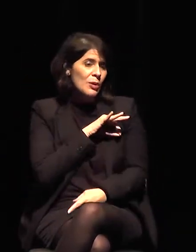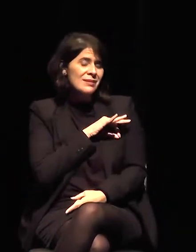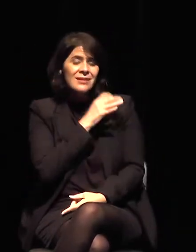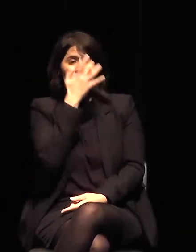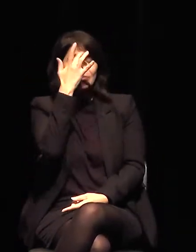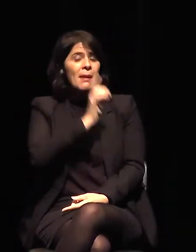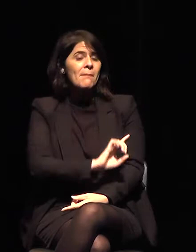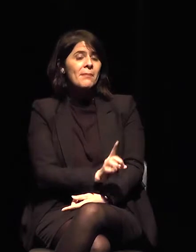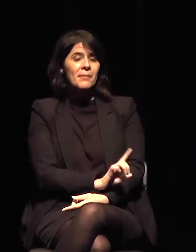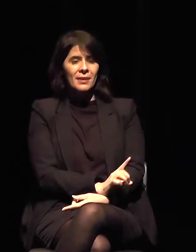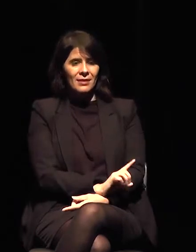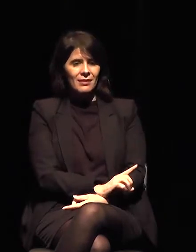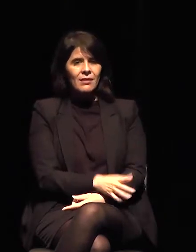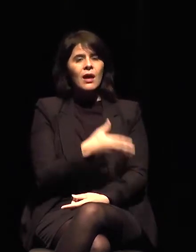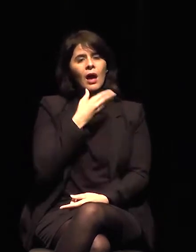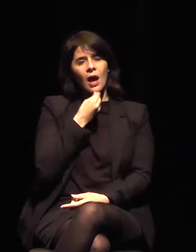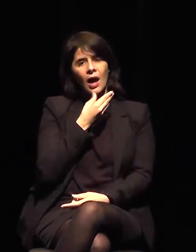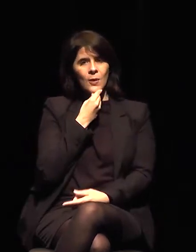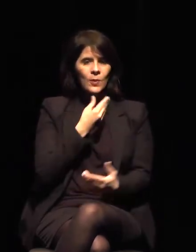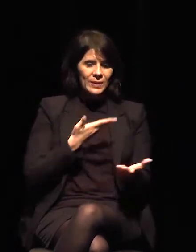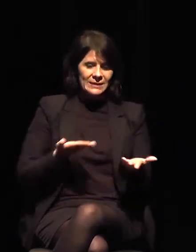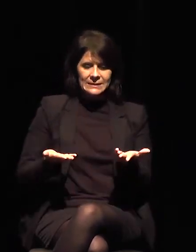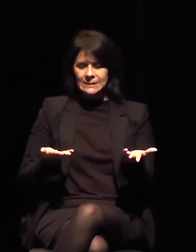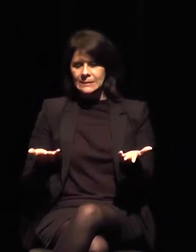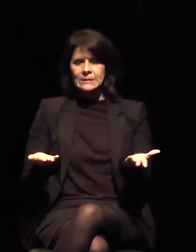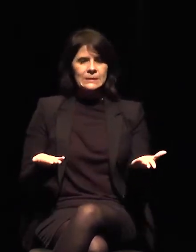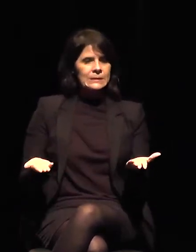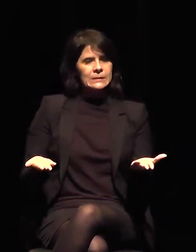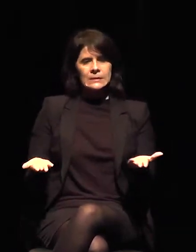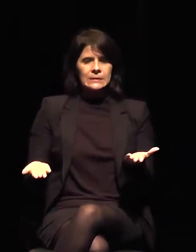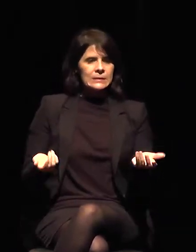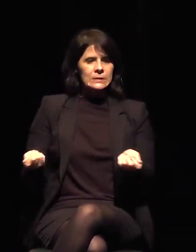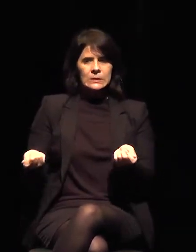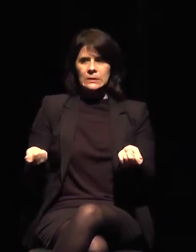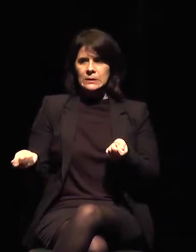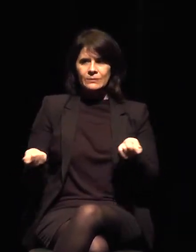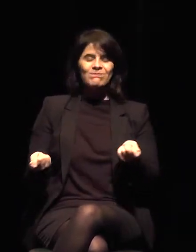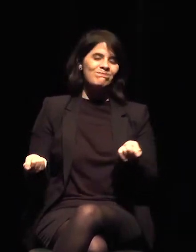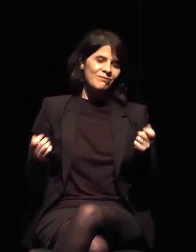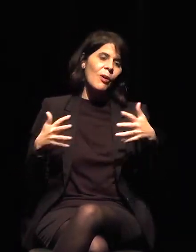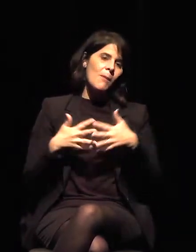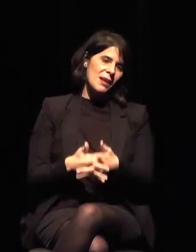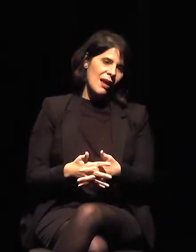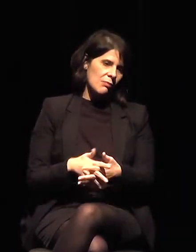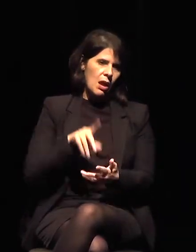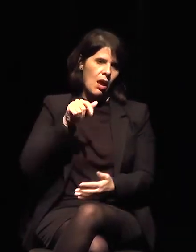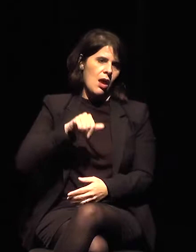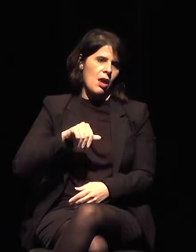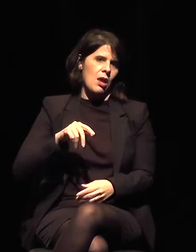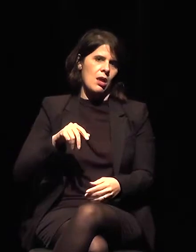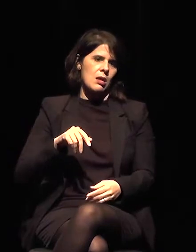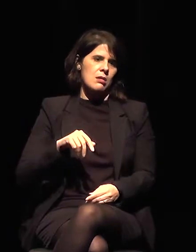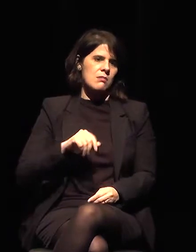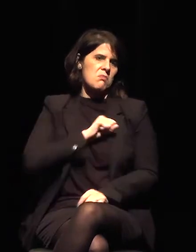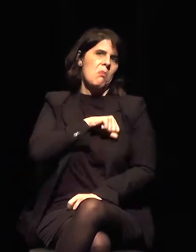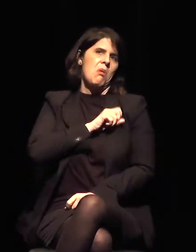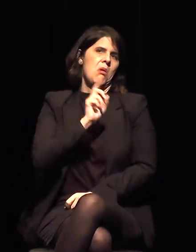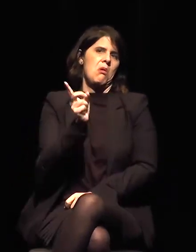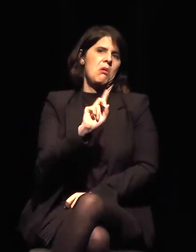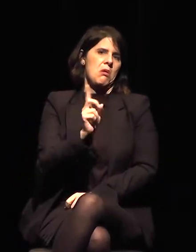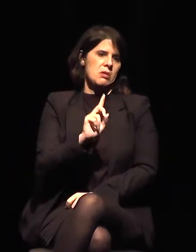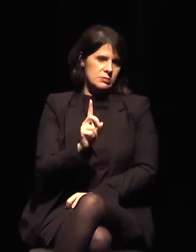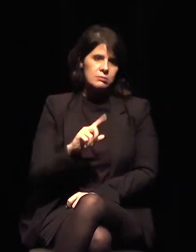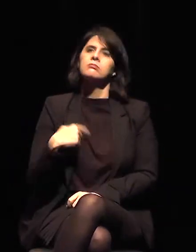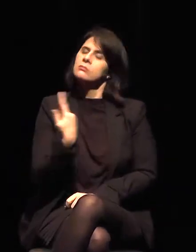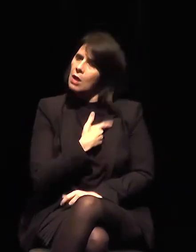El encargado del transporte se queda allí y ve todo lo que pasamos. Y, bueno, usted nos lo expuso muy bien.